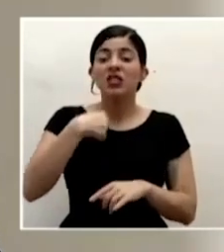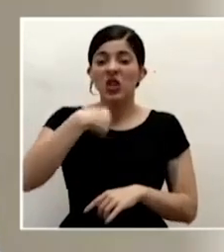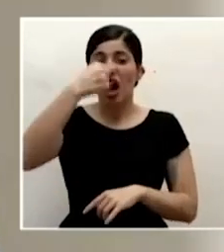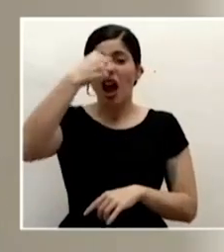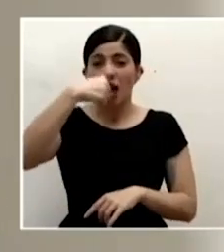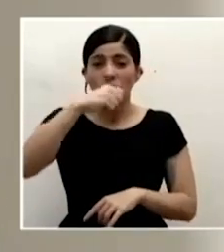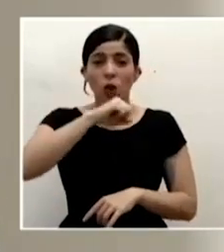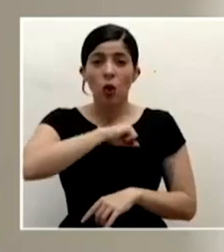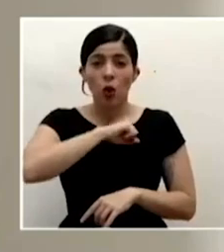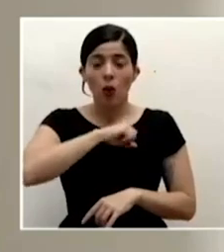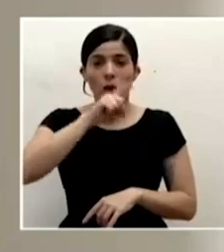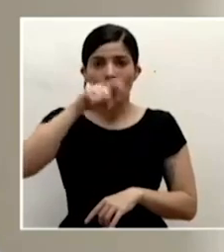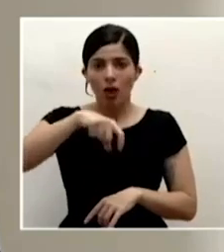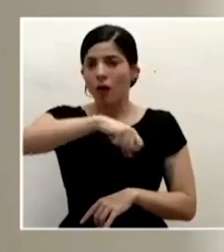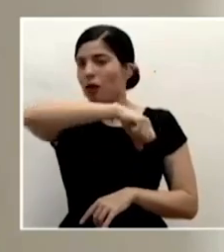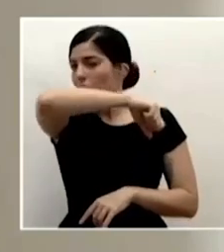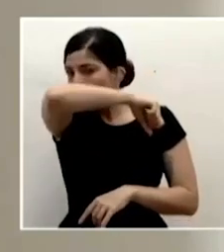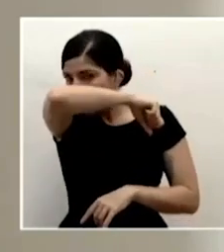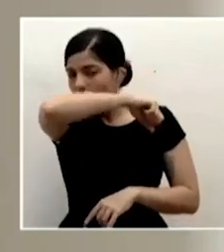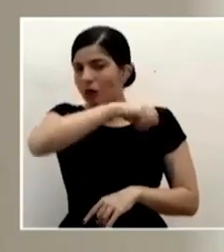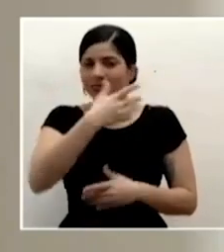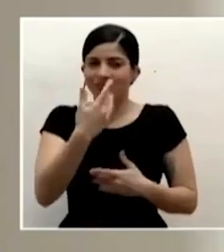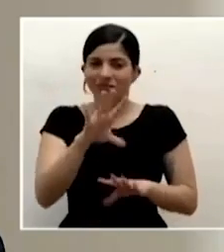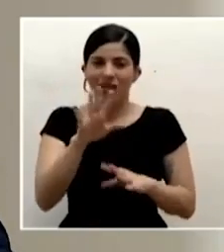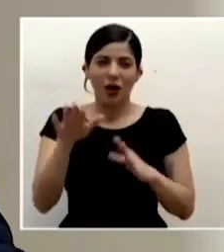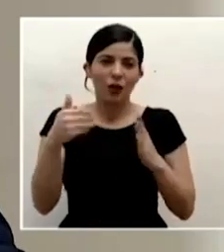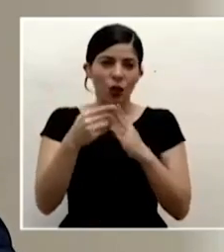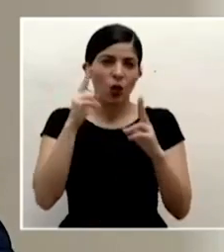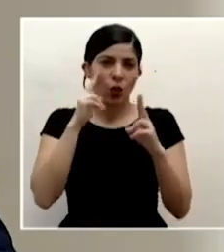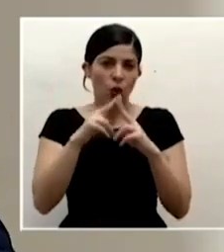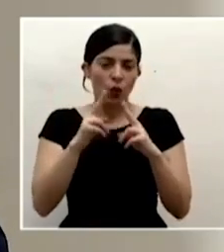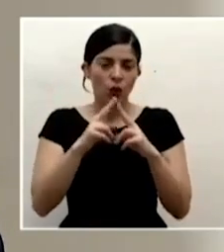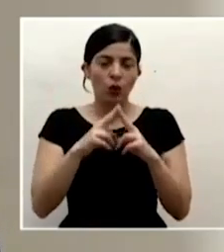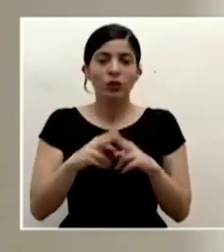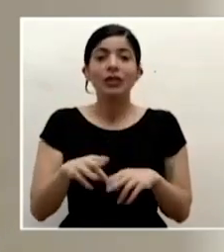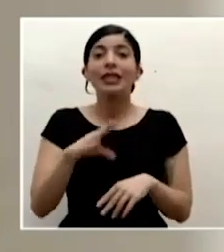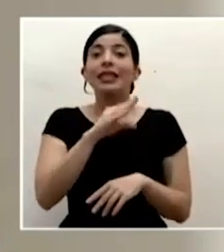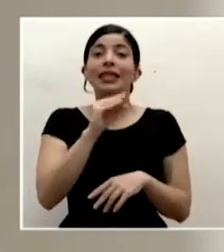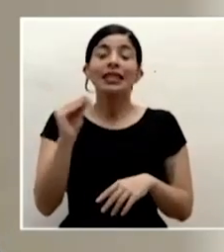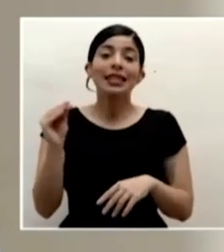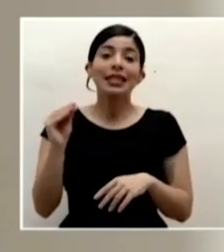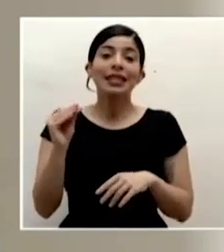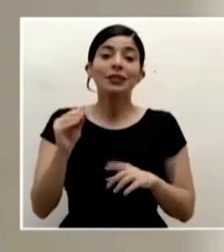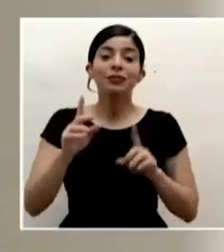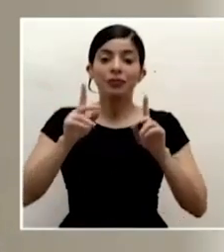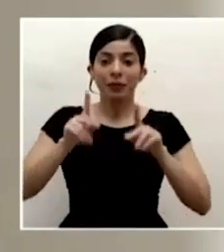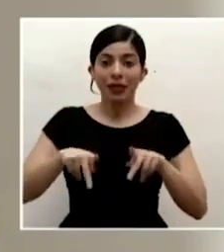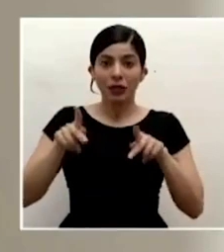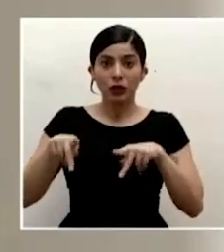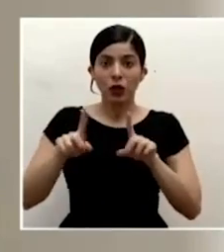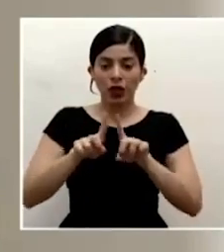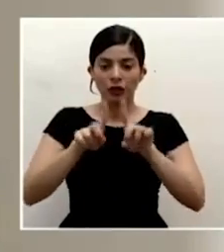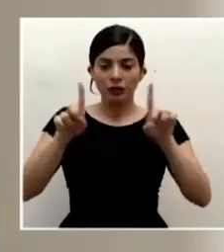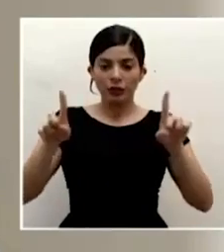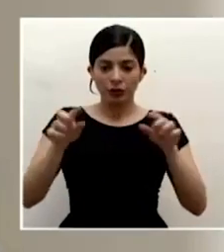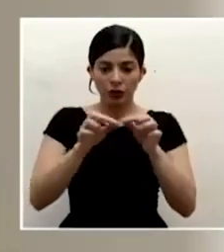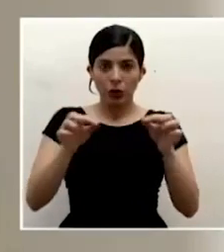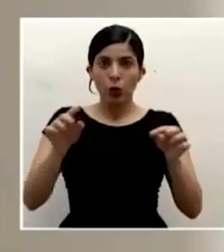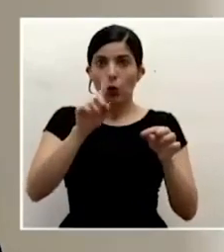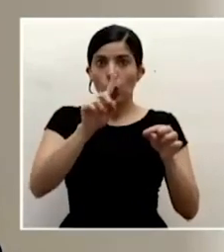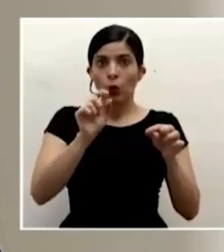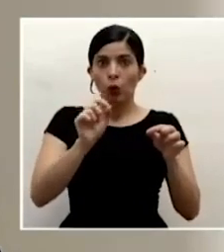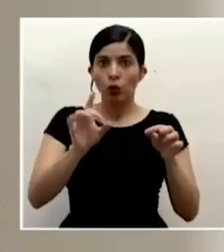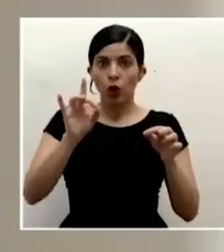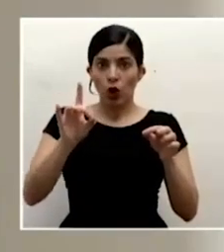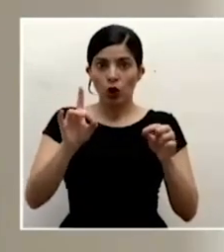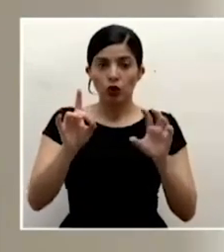toser, que apliquen el protocolo del estornudo, que ya lo conocemos abiertamente, y mantener la distancia del 1.8 metros entre